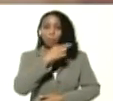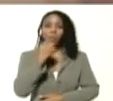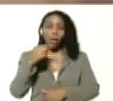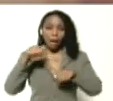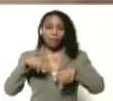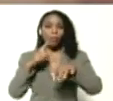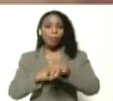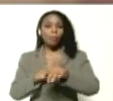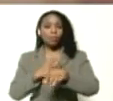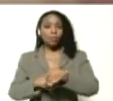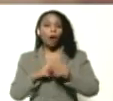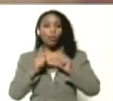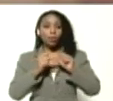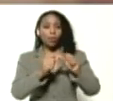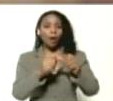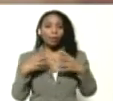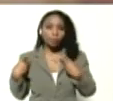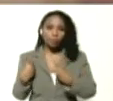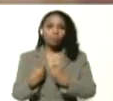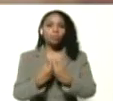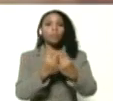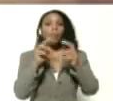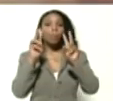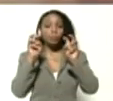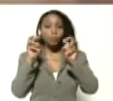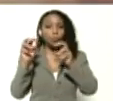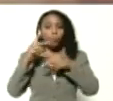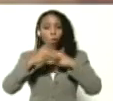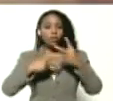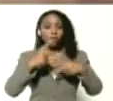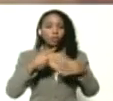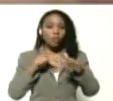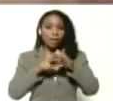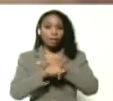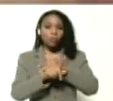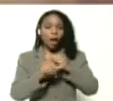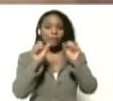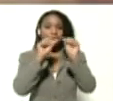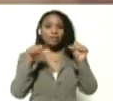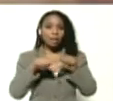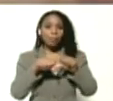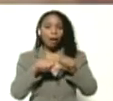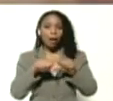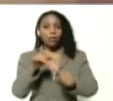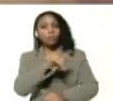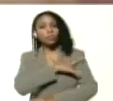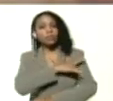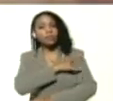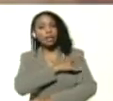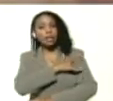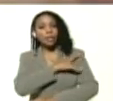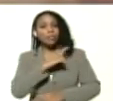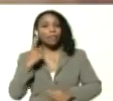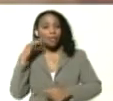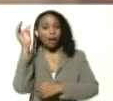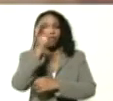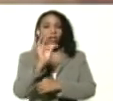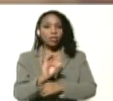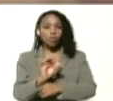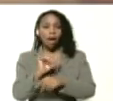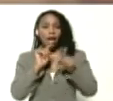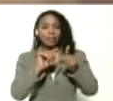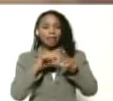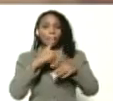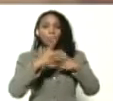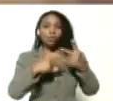en este momento a seguir acompañando el nuevo proceso de ingreso al Sistema Nacional Universitario desde la Federación. Este